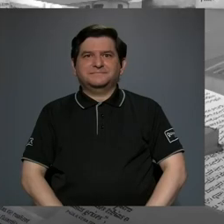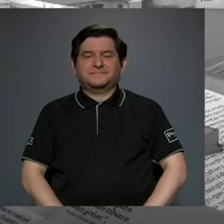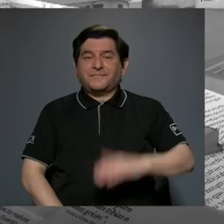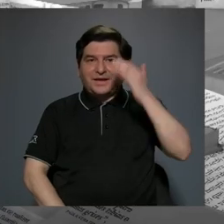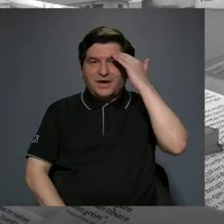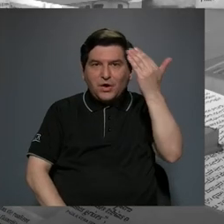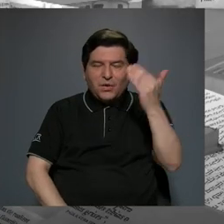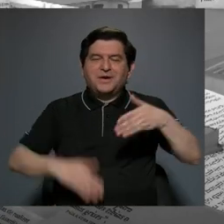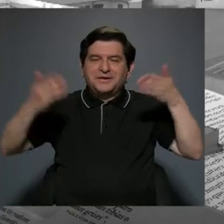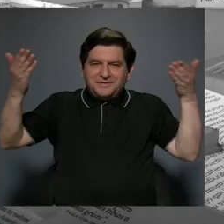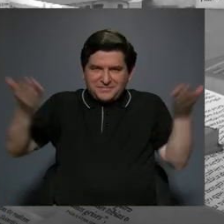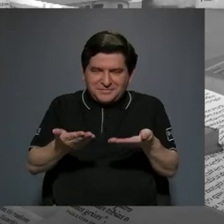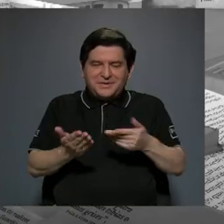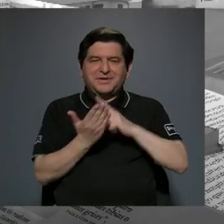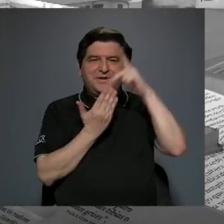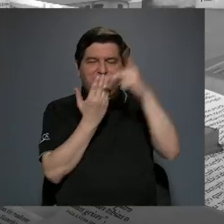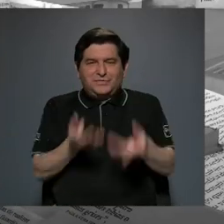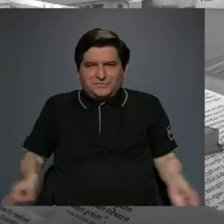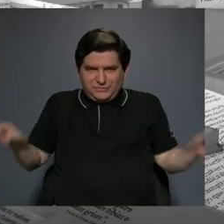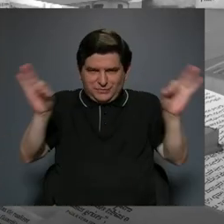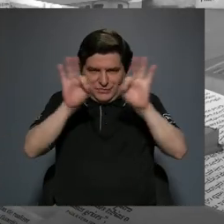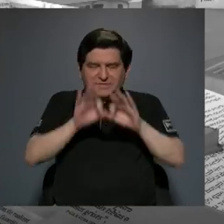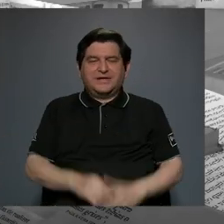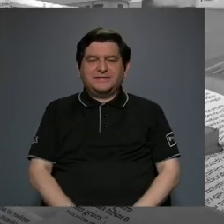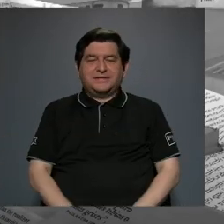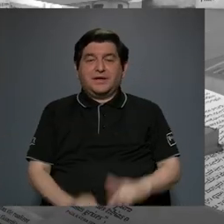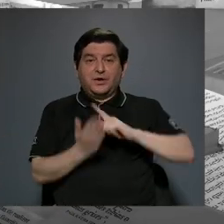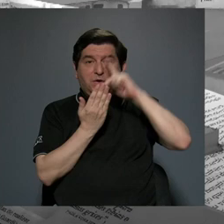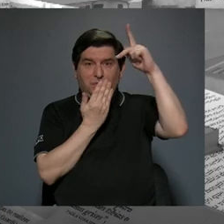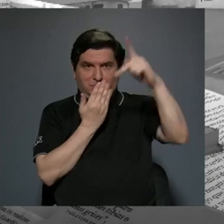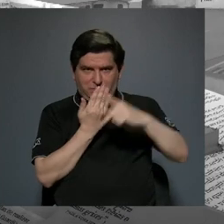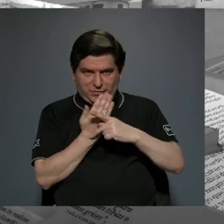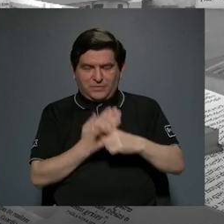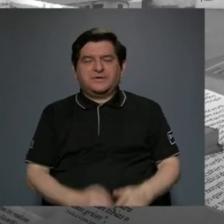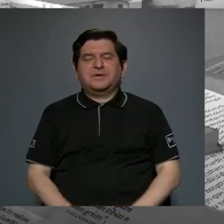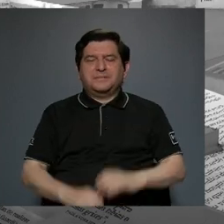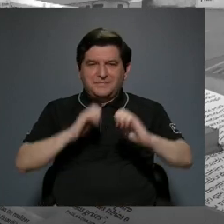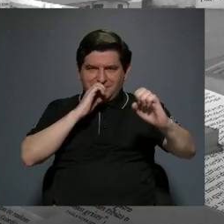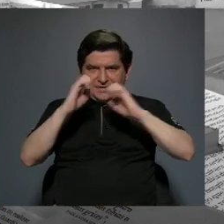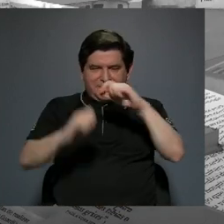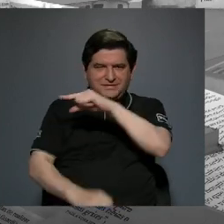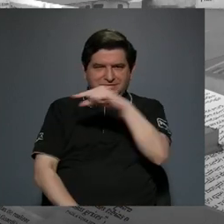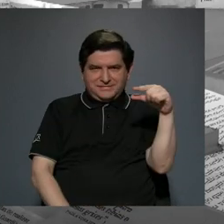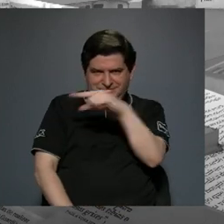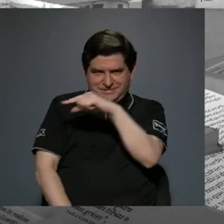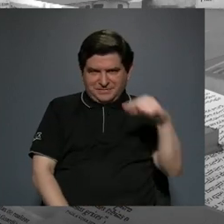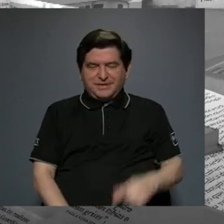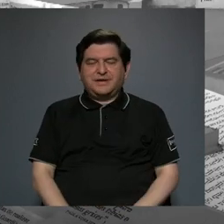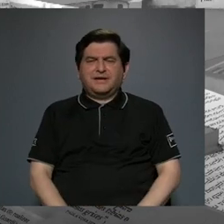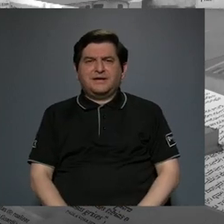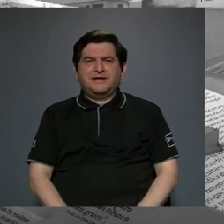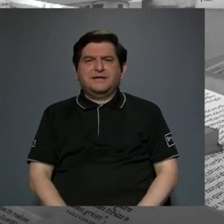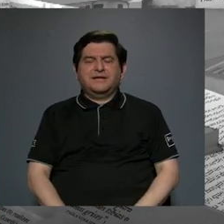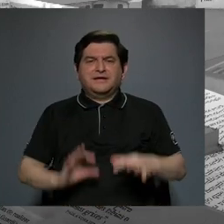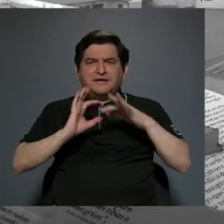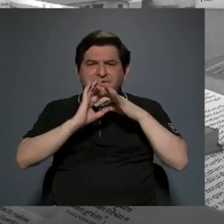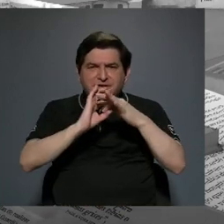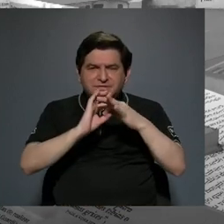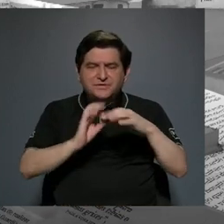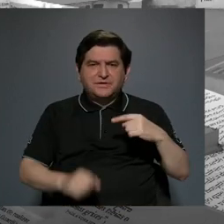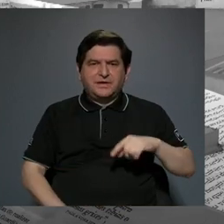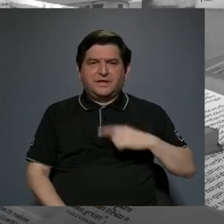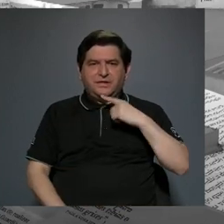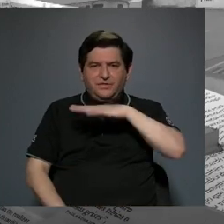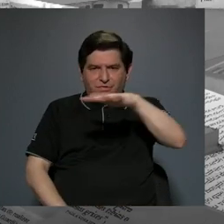Hola, bienvenidos a Lo que importa. Este es un programa de entrevista semanal sobre la realidad nacional.